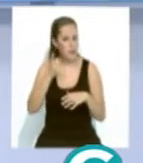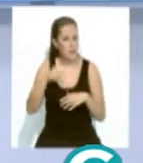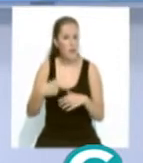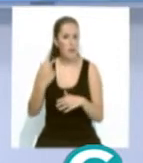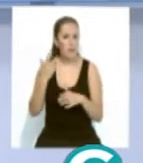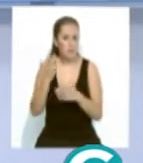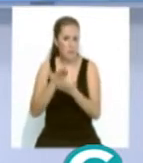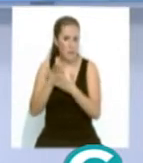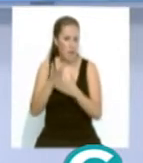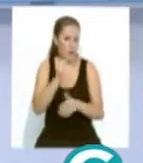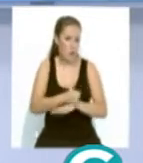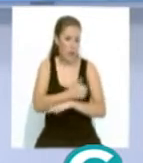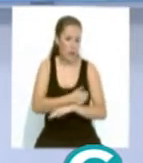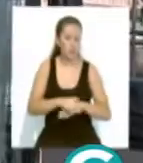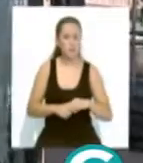demandas de los ciudadanos.